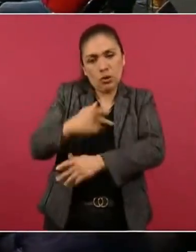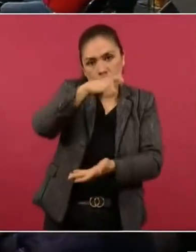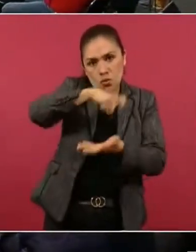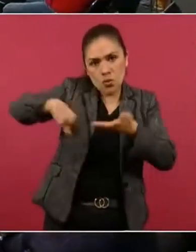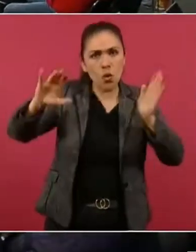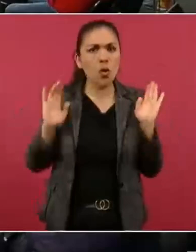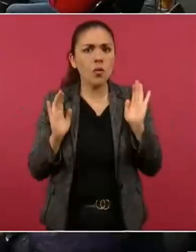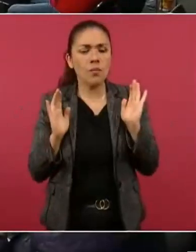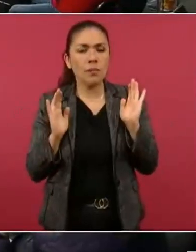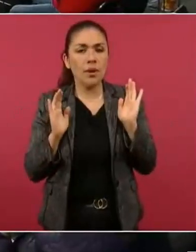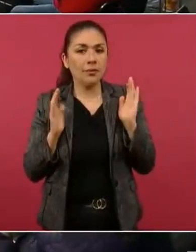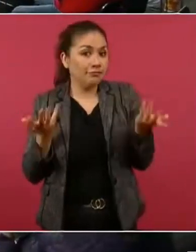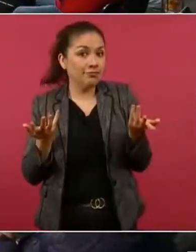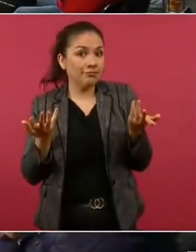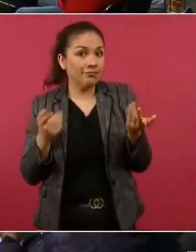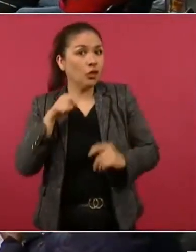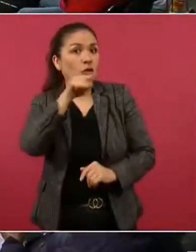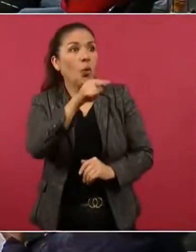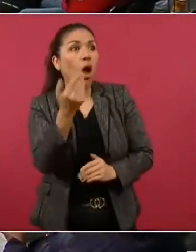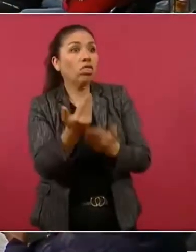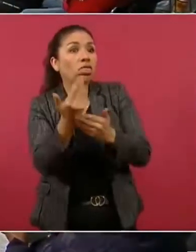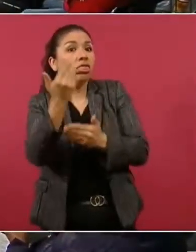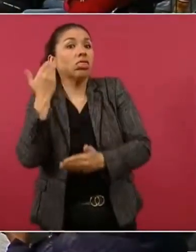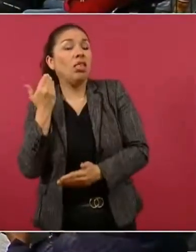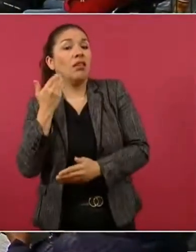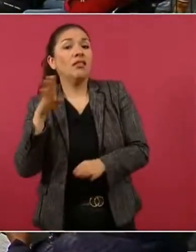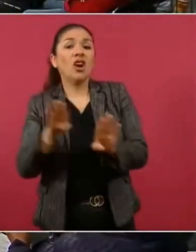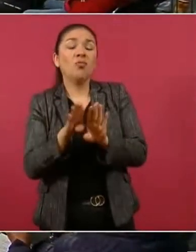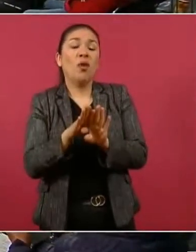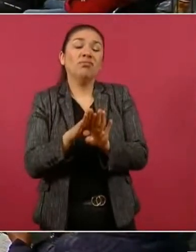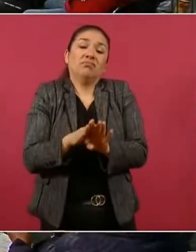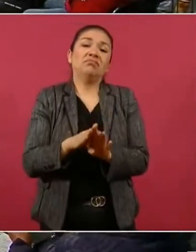¿Por qué actuaste como ganagracia?